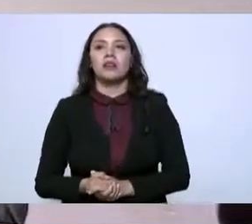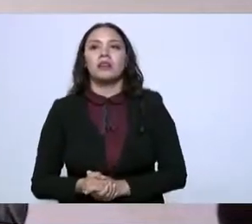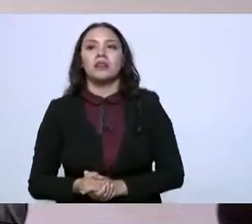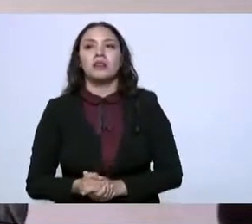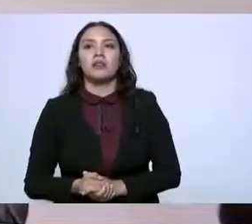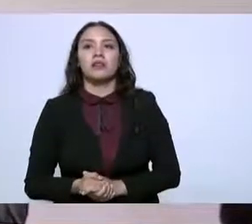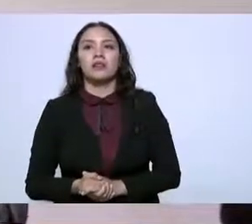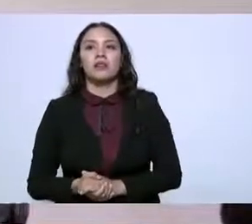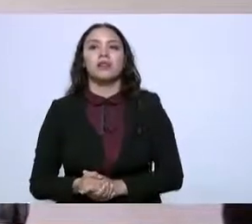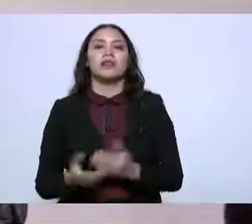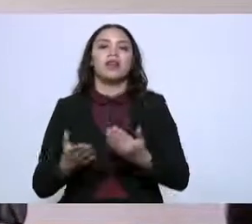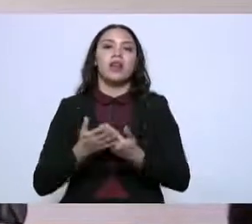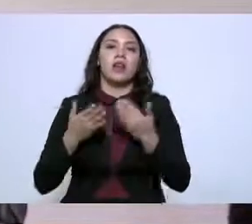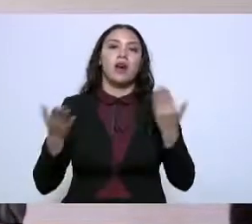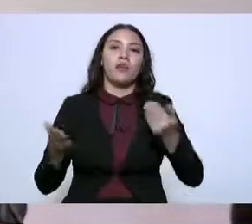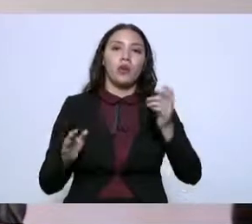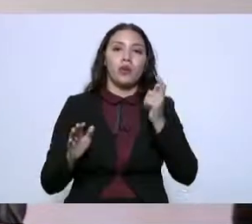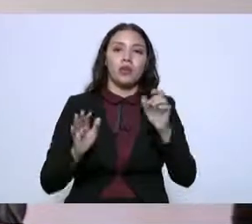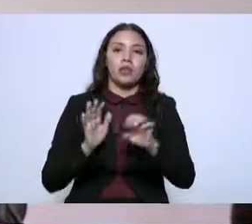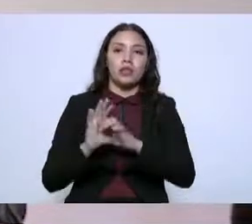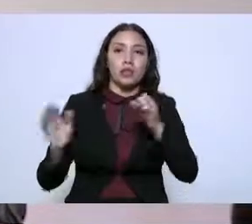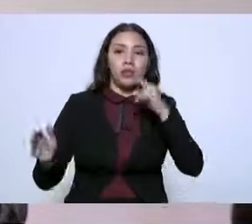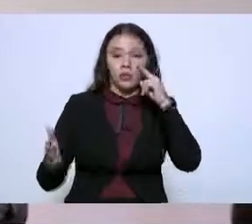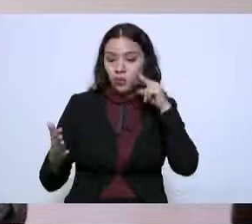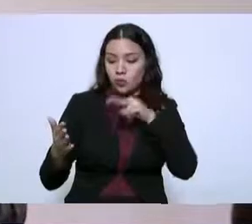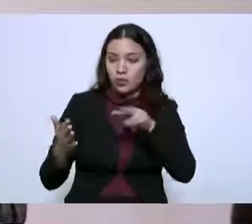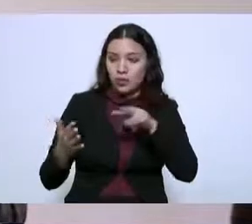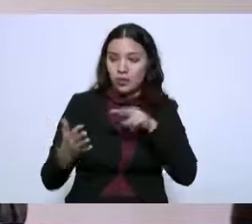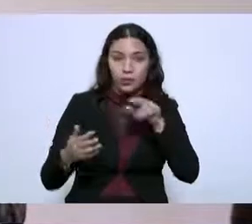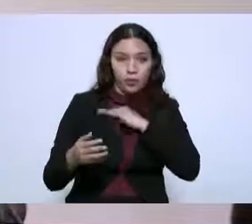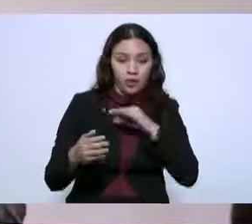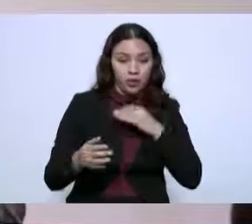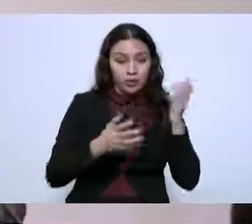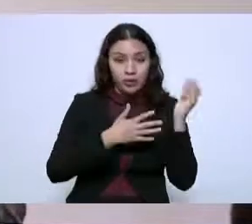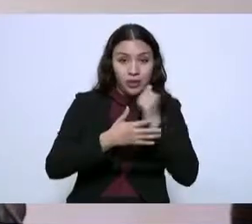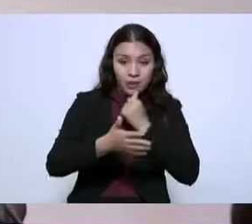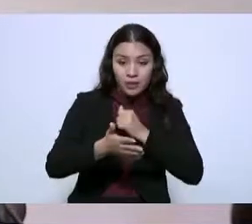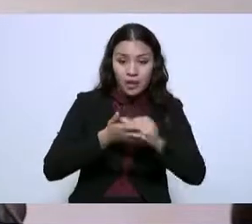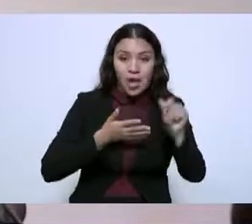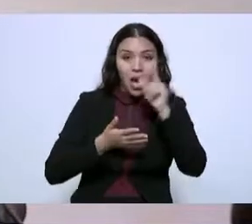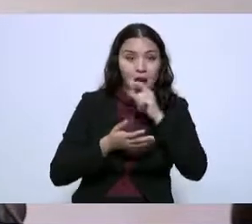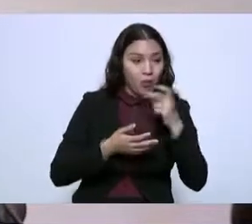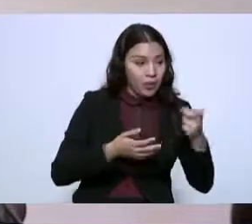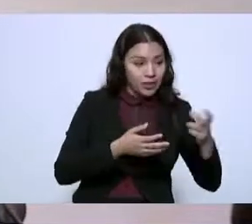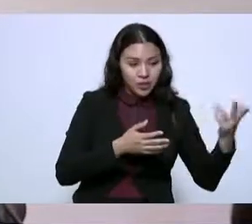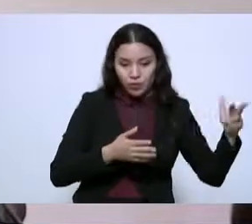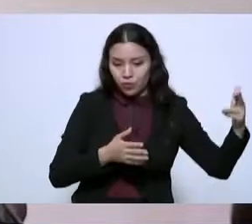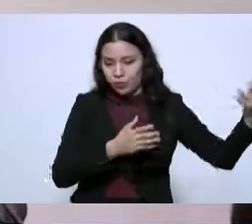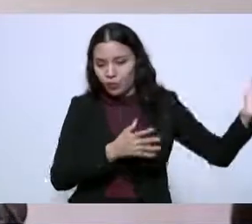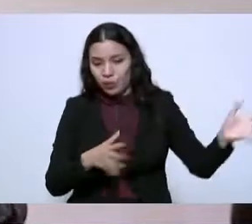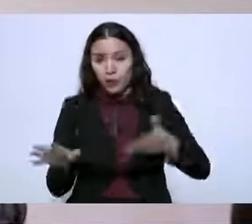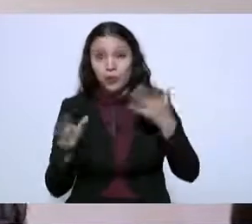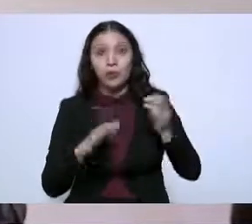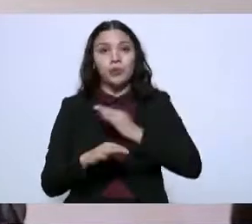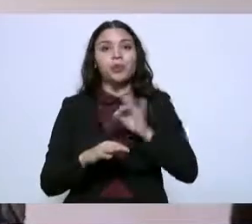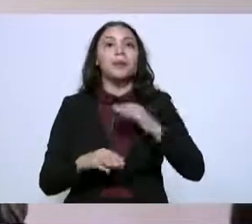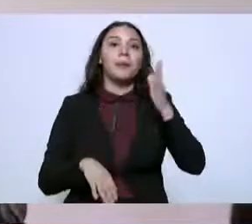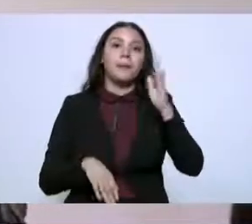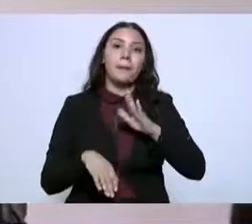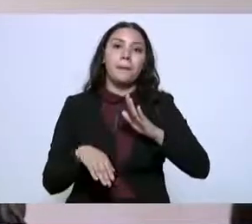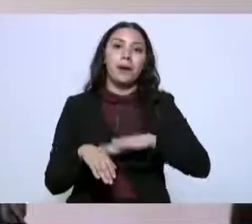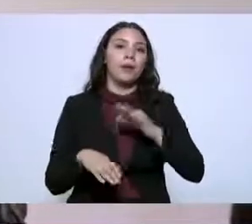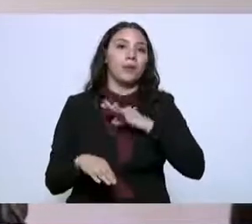de este flujo, podríamos estar teniendo esta situación y aumentar la producción agrícola y a su vez